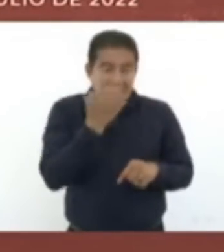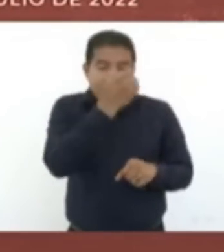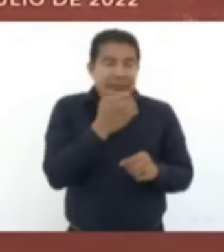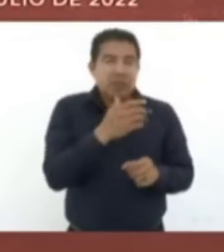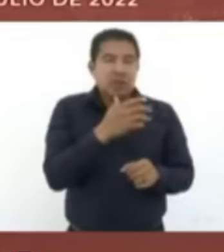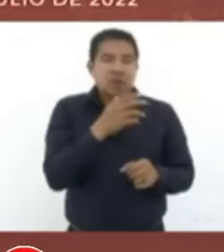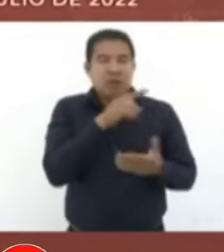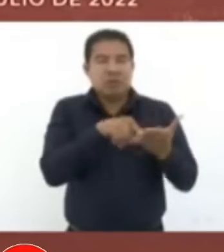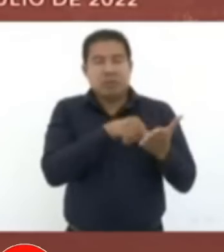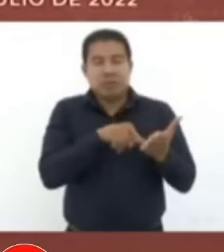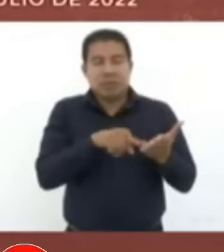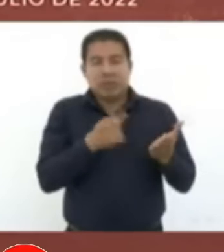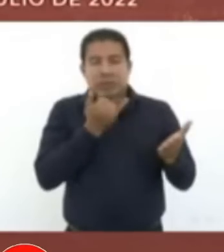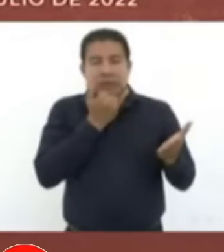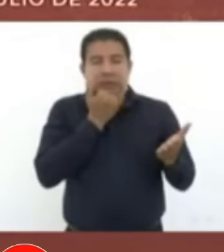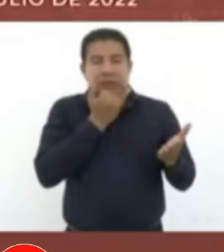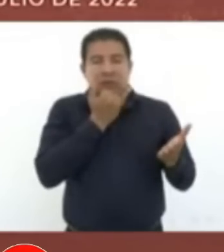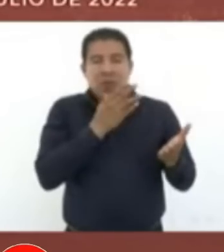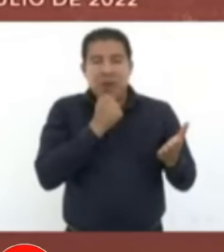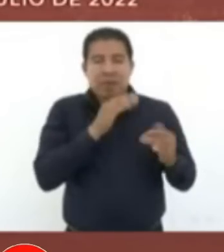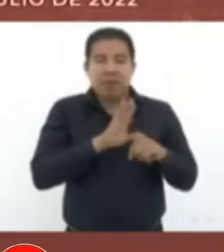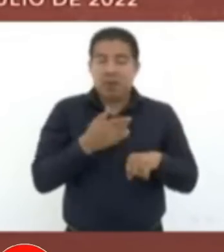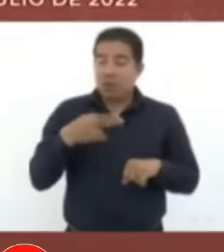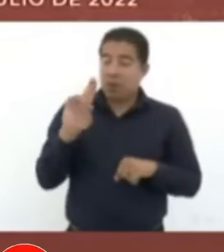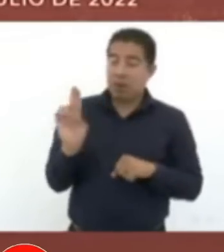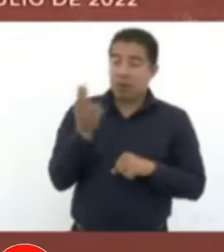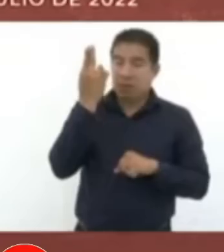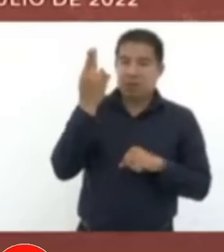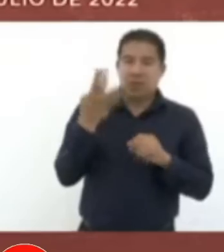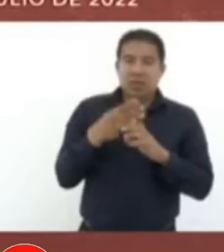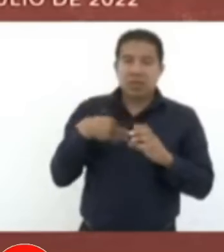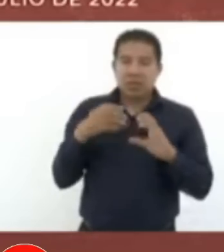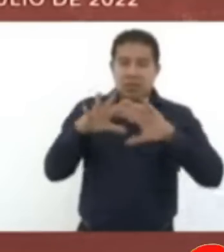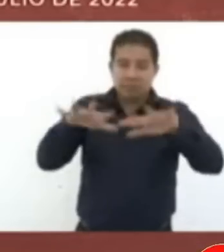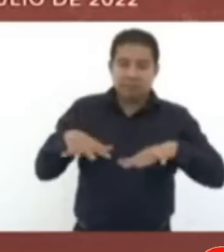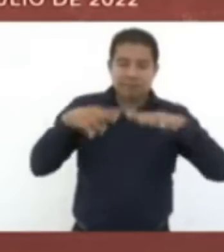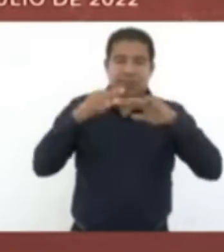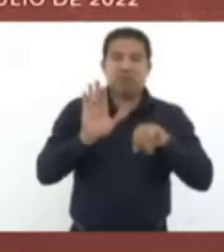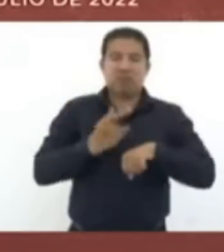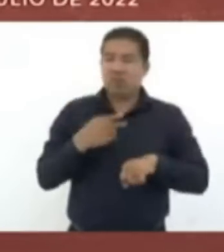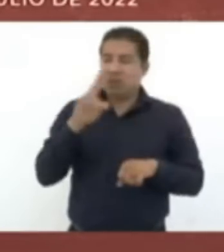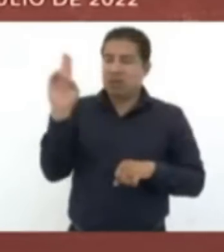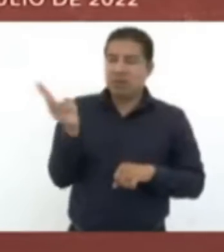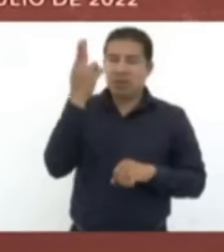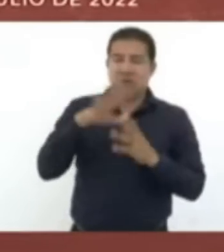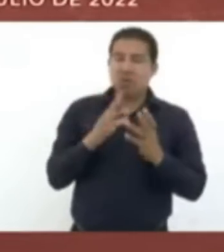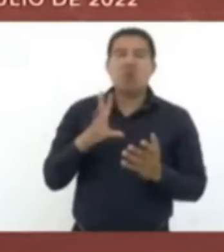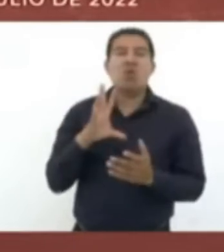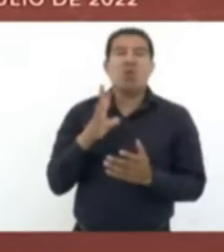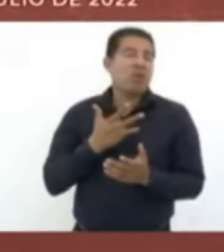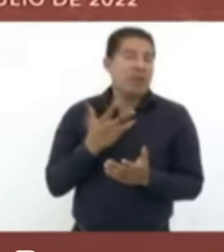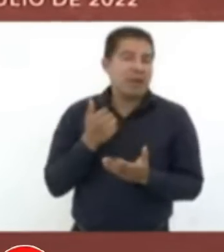no pasaran el examen de admisión, es que no había cupo, porque las universidades públicas no contaban con presupuesto. ¿Y